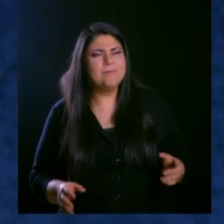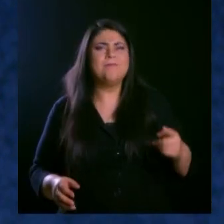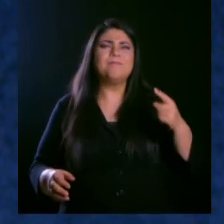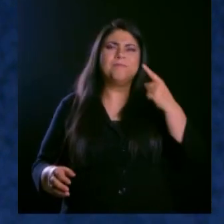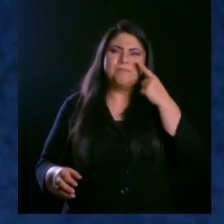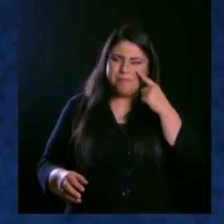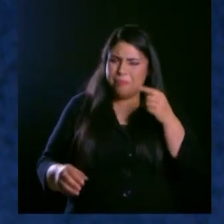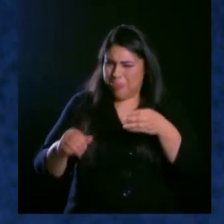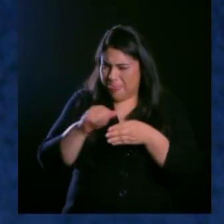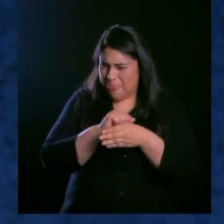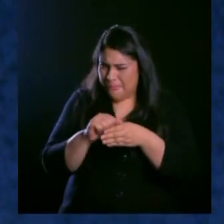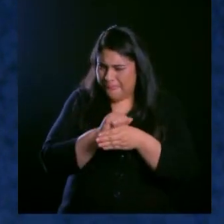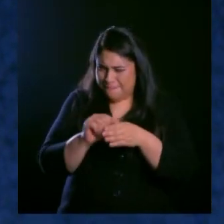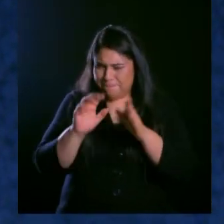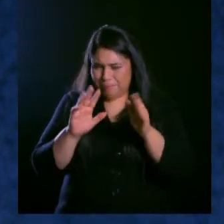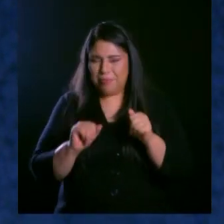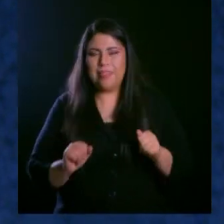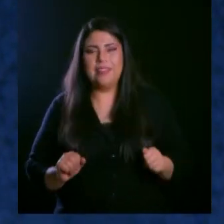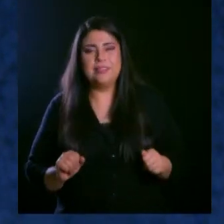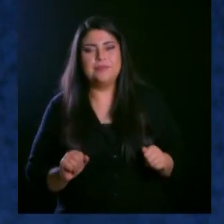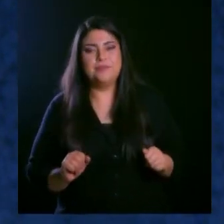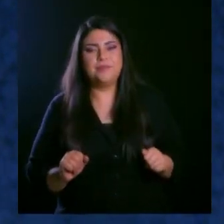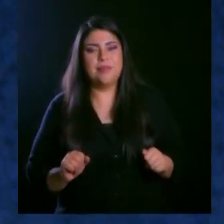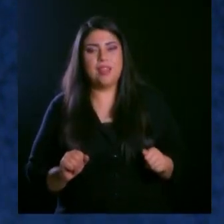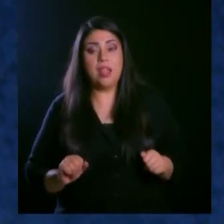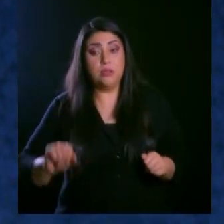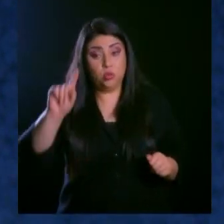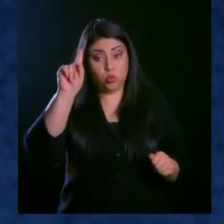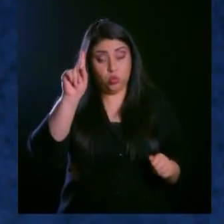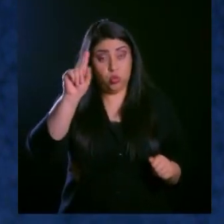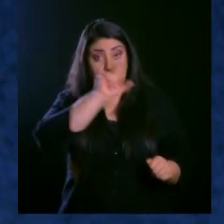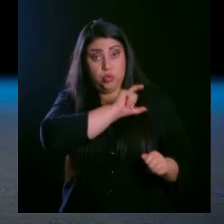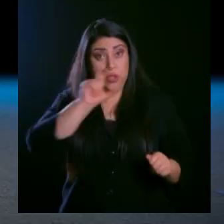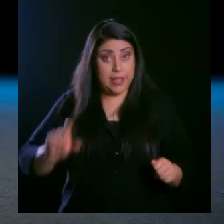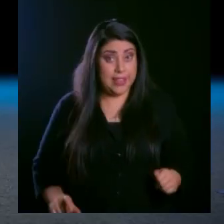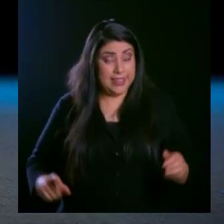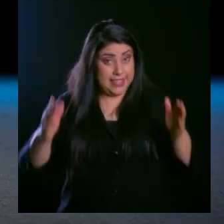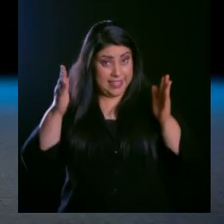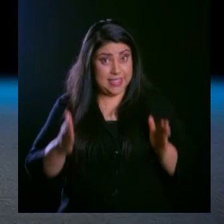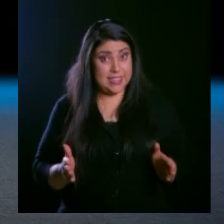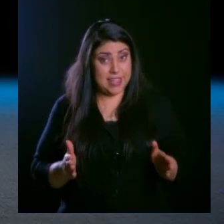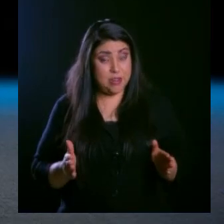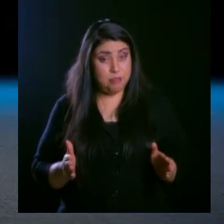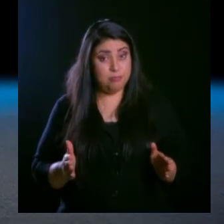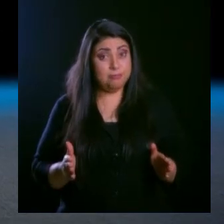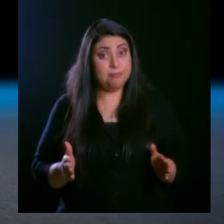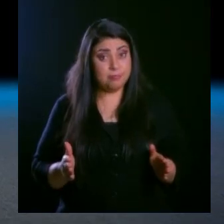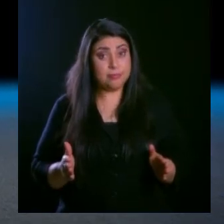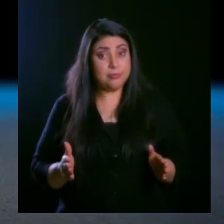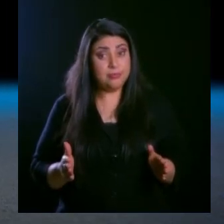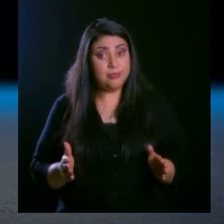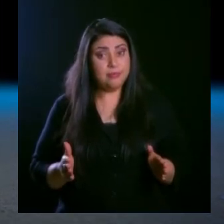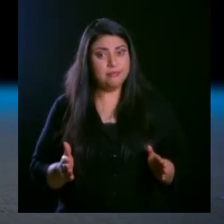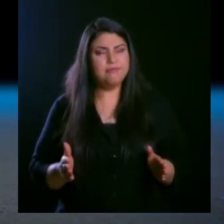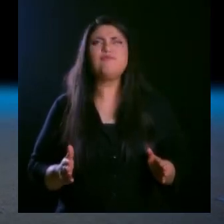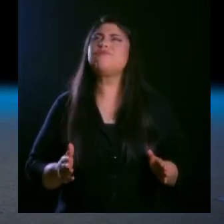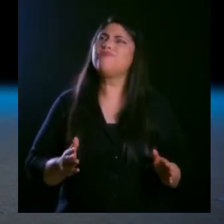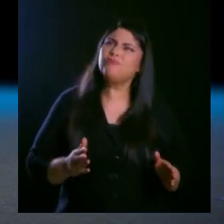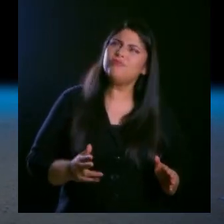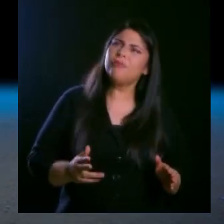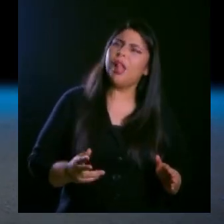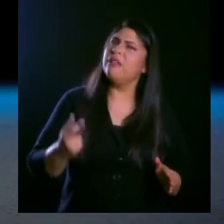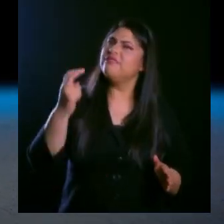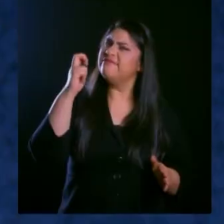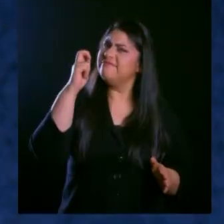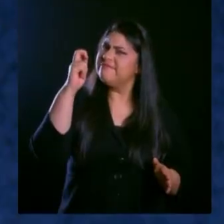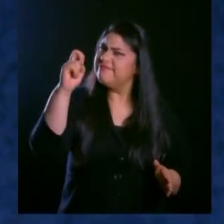ejercicio con ustedes, que es, si un cristiano es, digamos, una referencia a